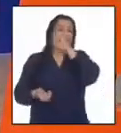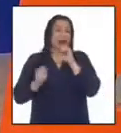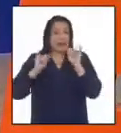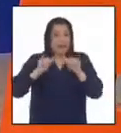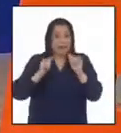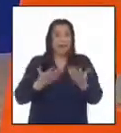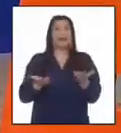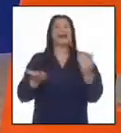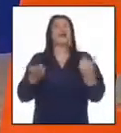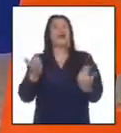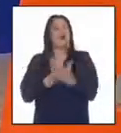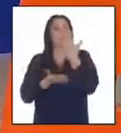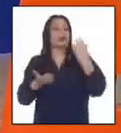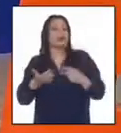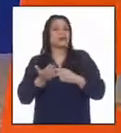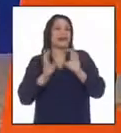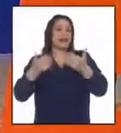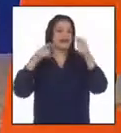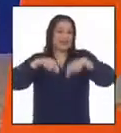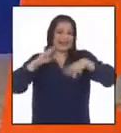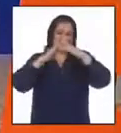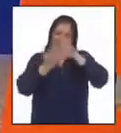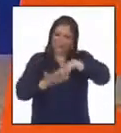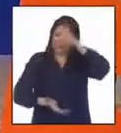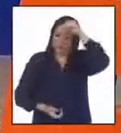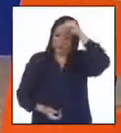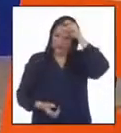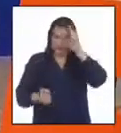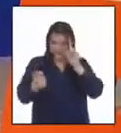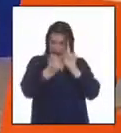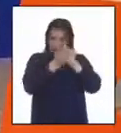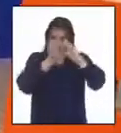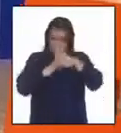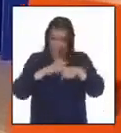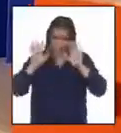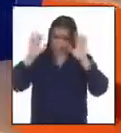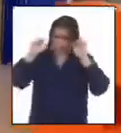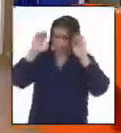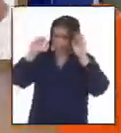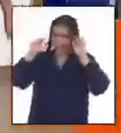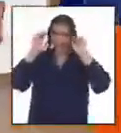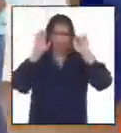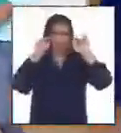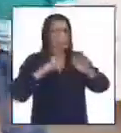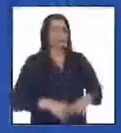siguiente actividad aquí en... ¡Aprendo en Casa! ¡Nos vemos! ¡Chau, chau!